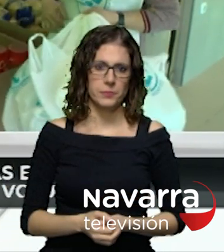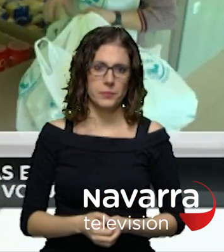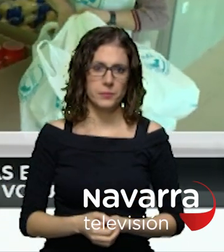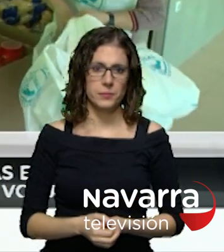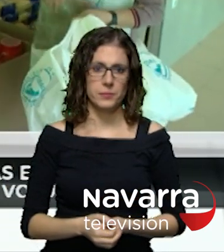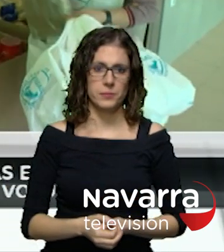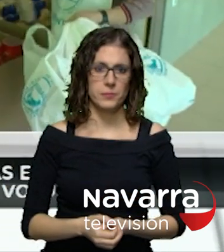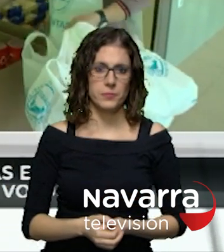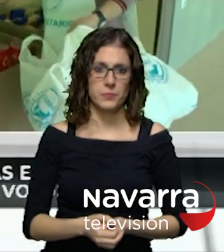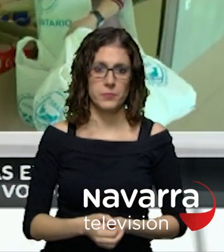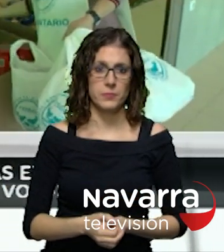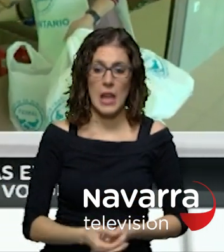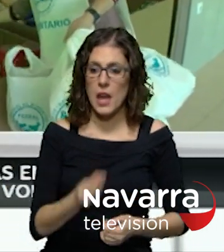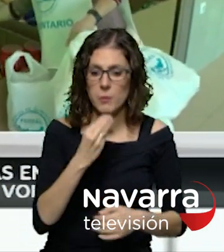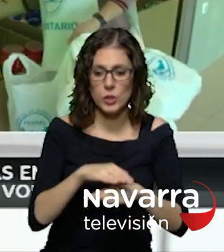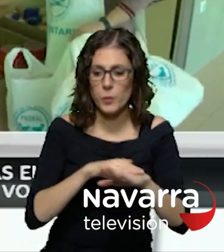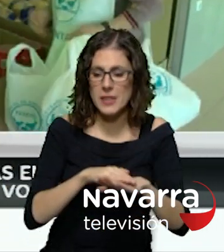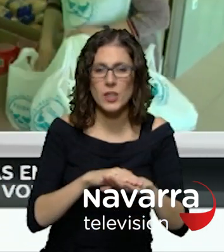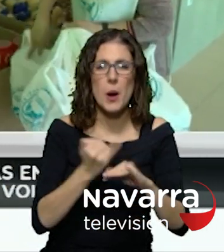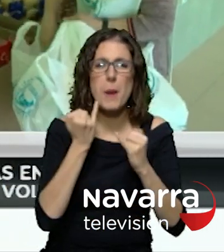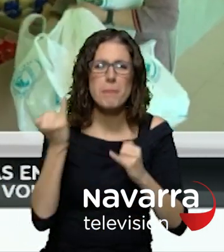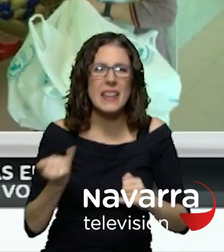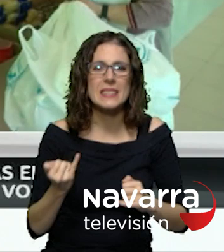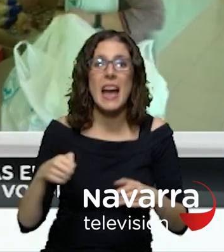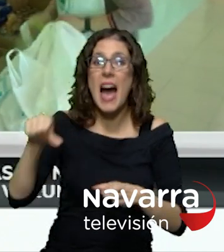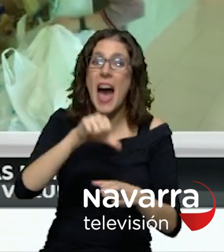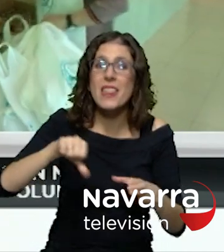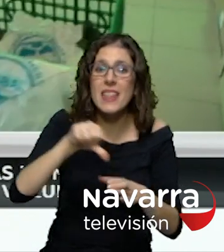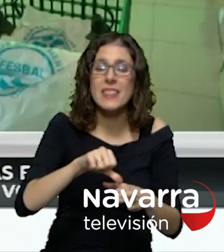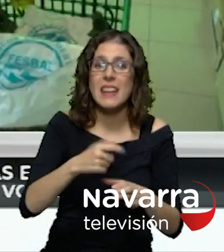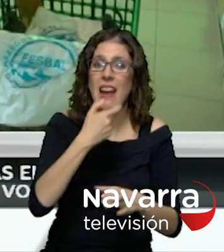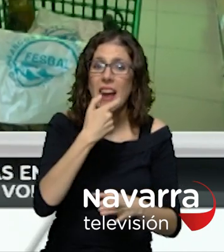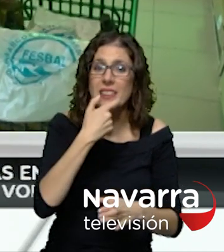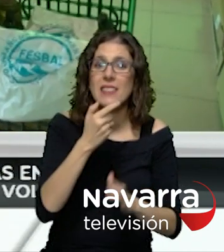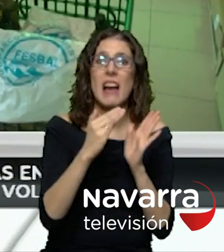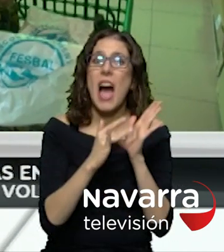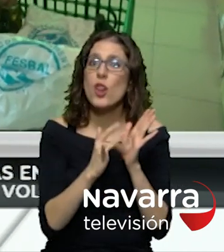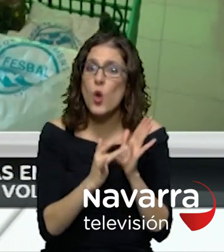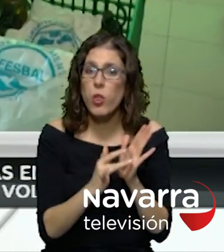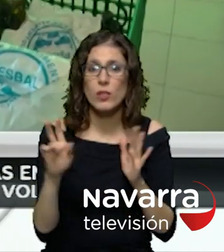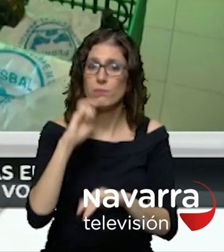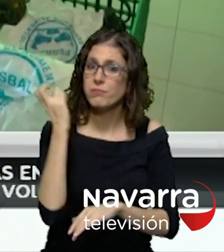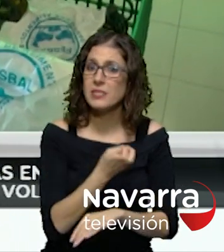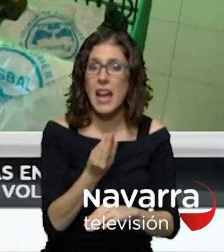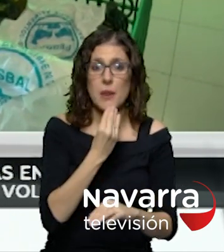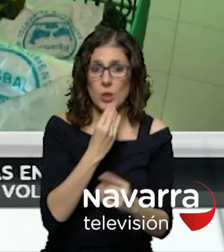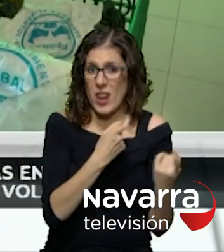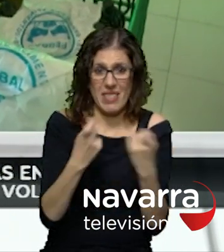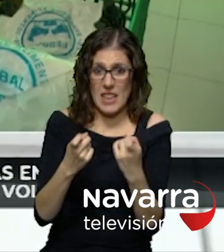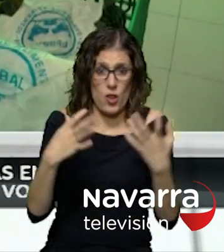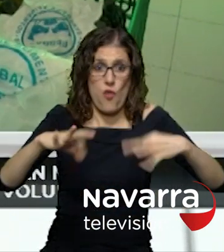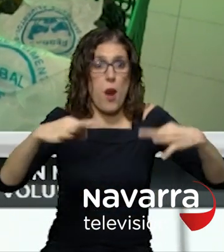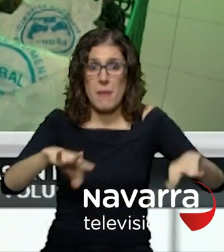los alimentos así que son pasta son aceite son galletas arroz ese tipo de alimentos que son necesarios y comunes en cualquier hogar